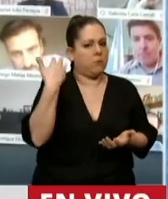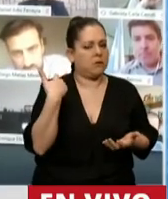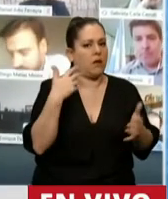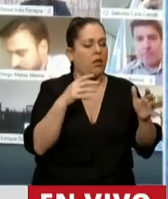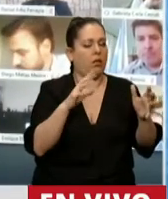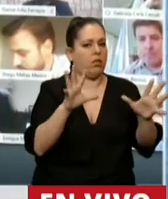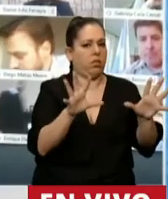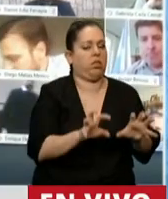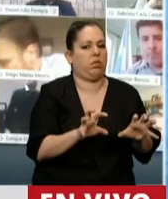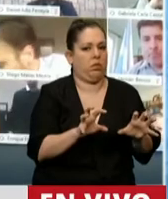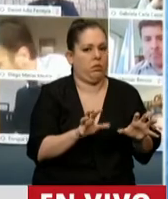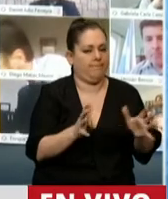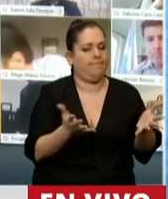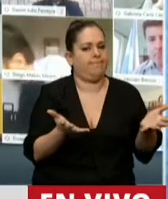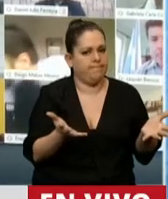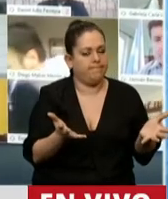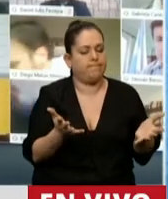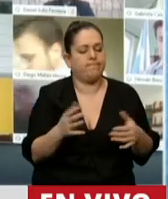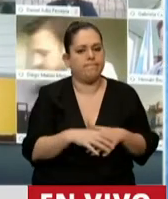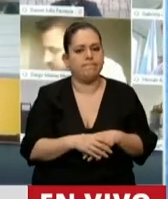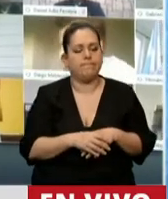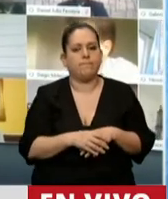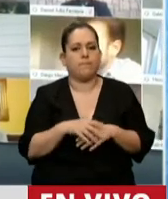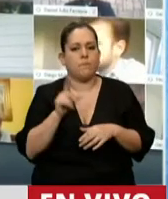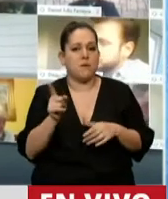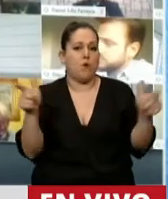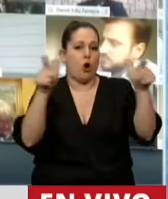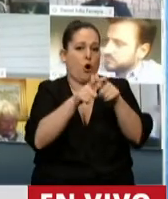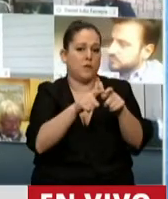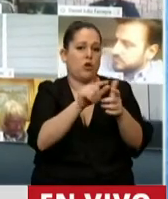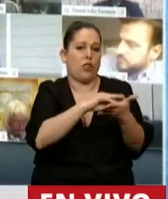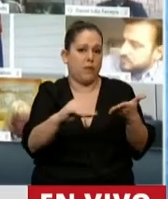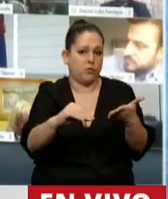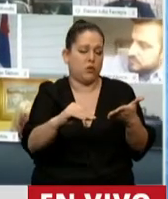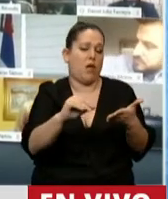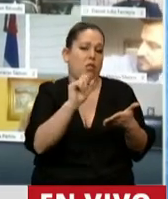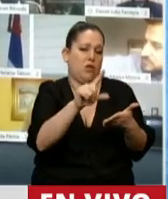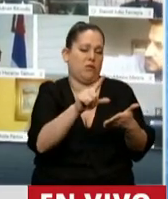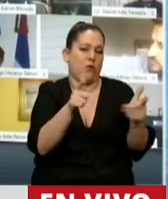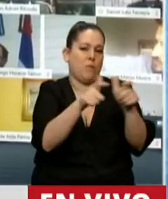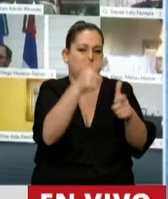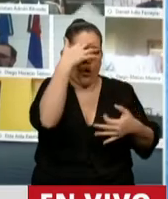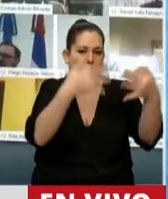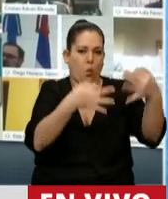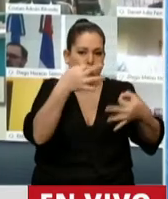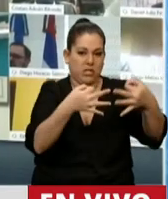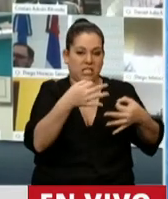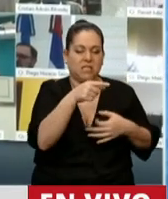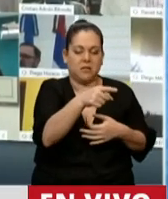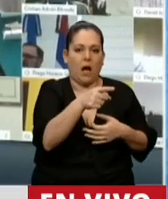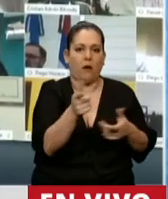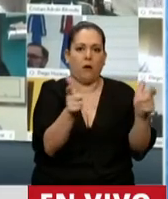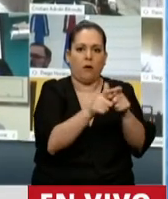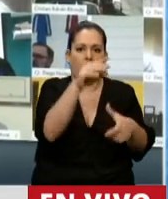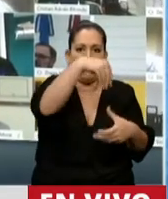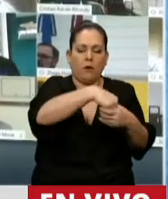esto que, con muy buen criterio, reitero, los señores miembros de la Comisión de Justicia, presidida por el diputado Dailada, han